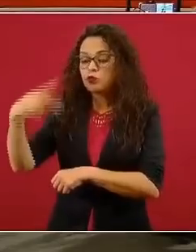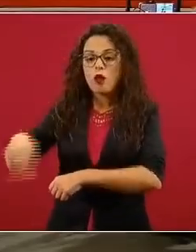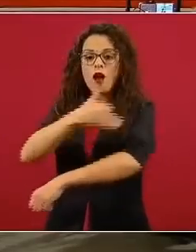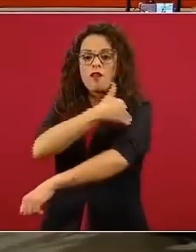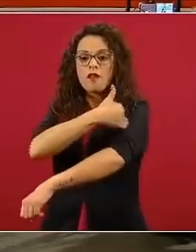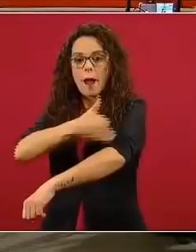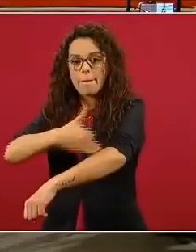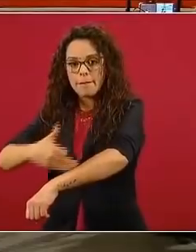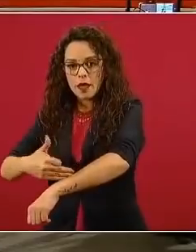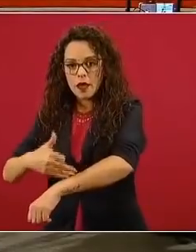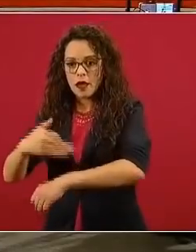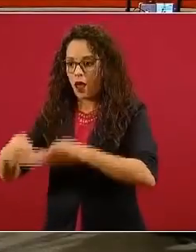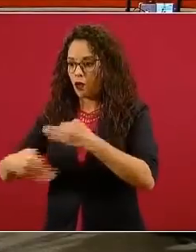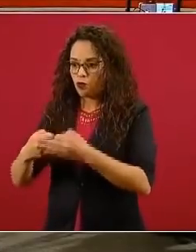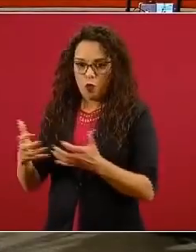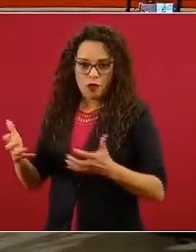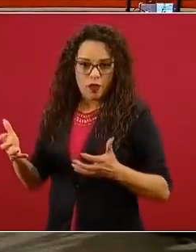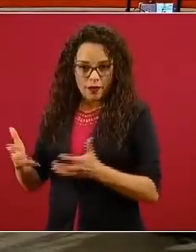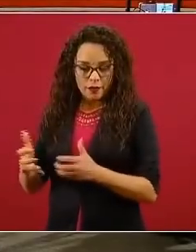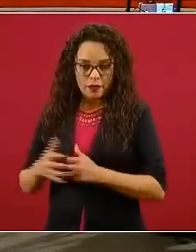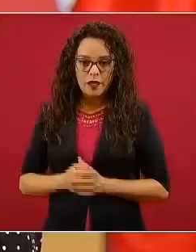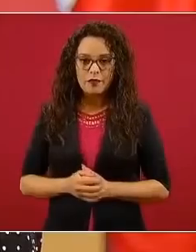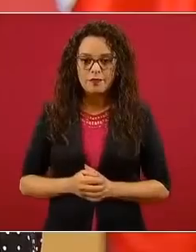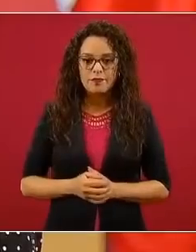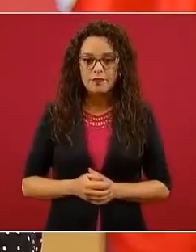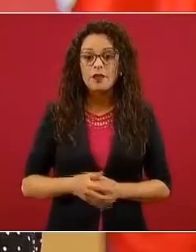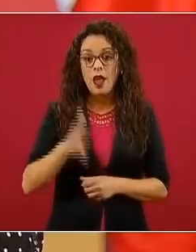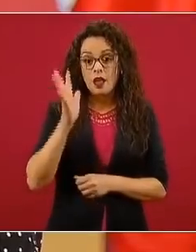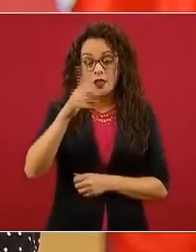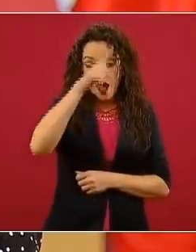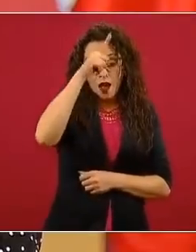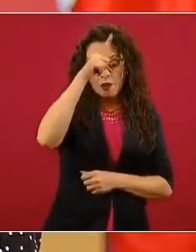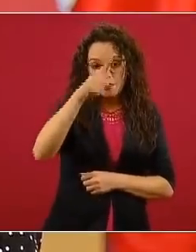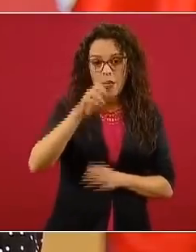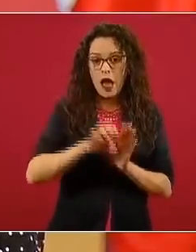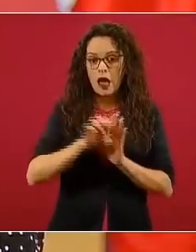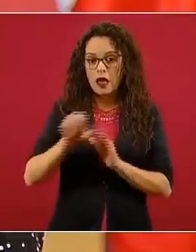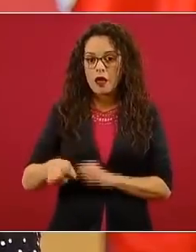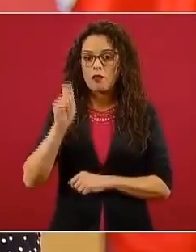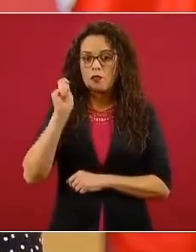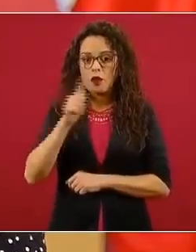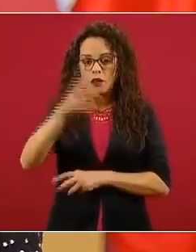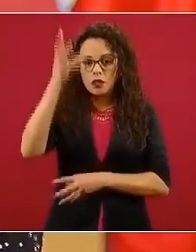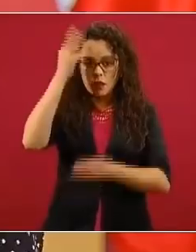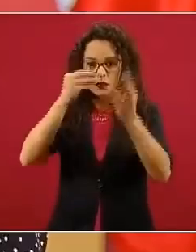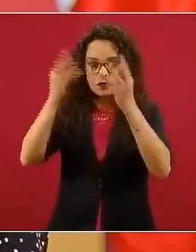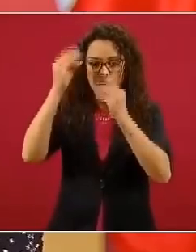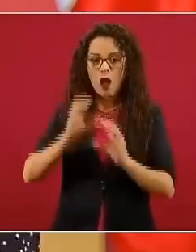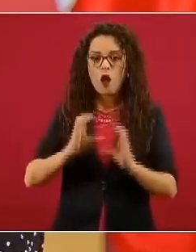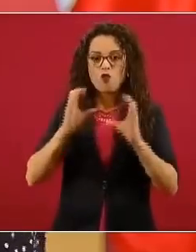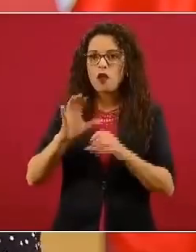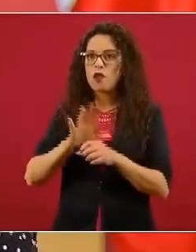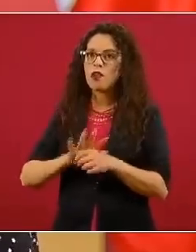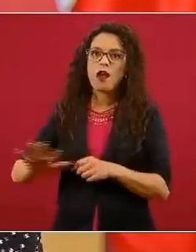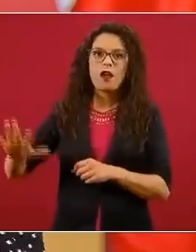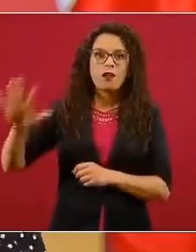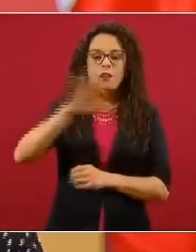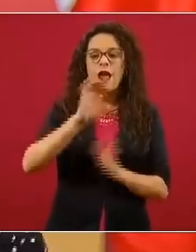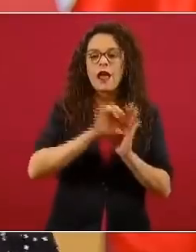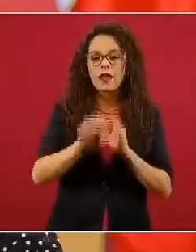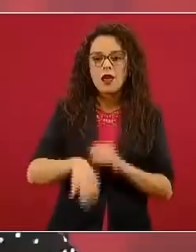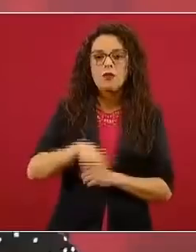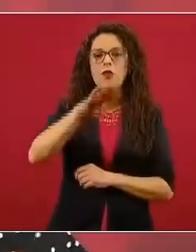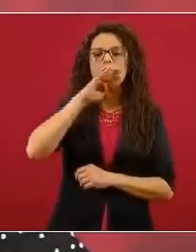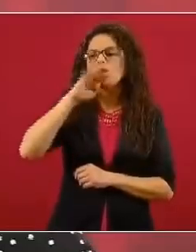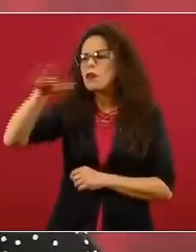visto, creo yo, con la educación ambiental, ¿no? Como los niños, este, ay mamá, vamos a